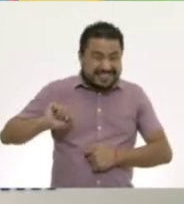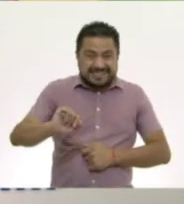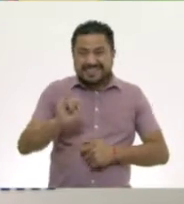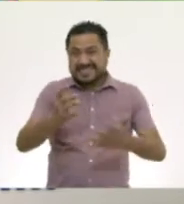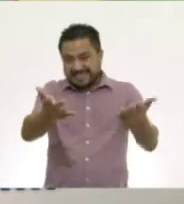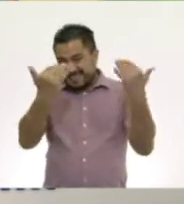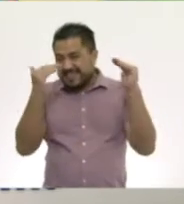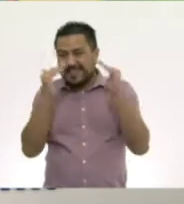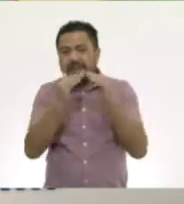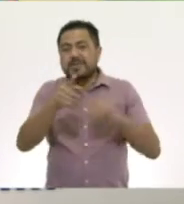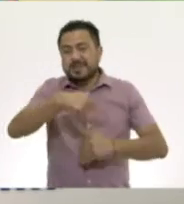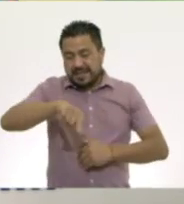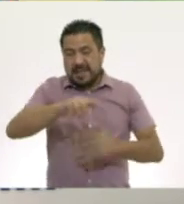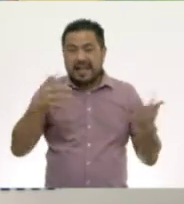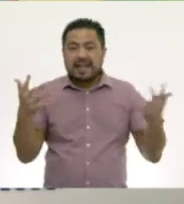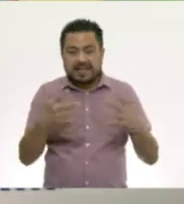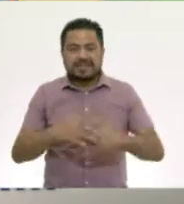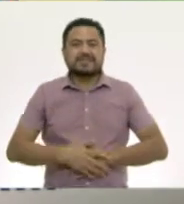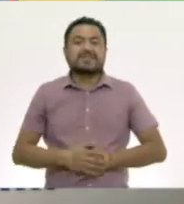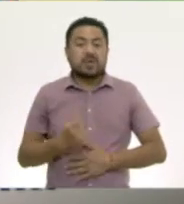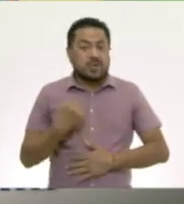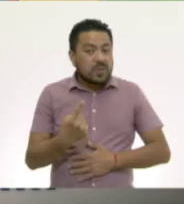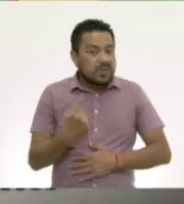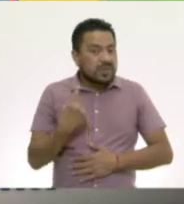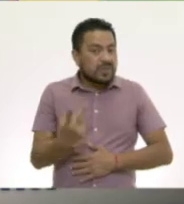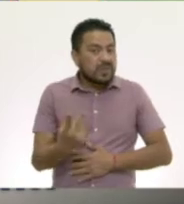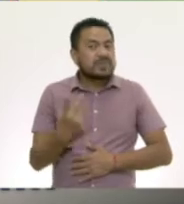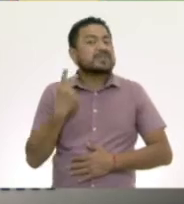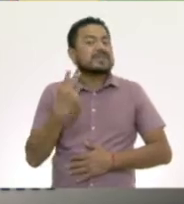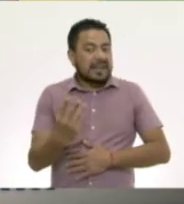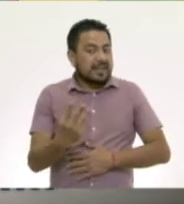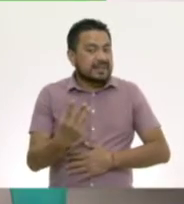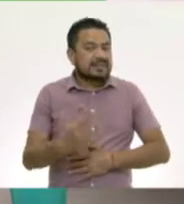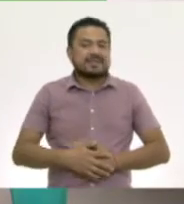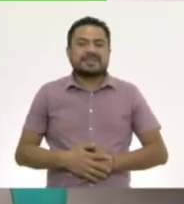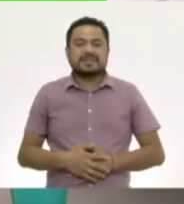inténtenlo ahí en casa. Una, dos, tres.